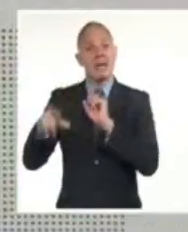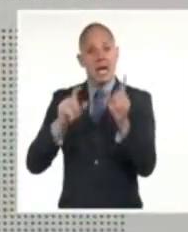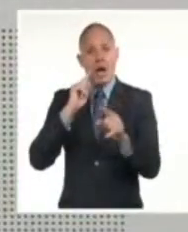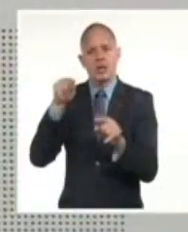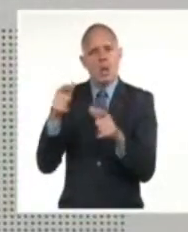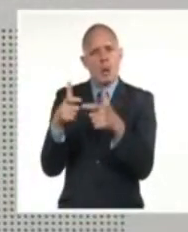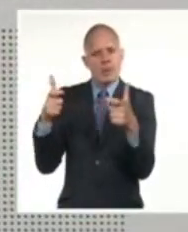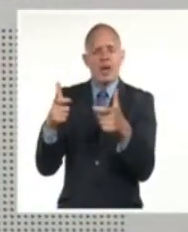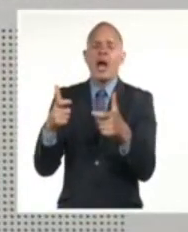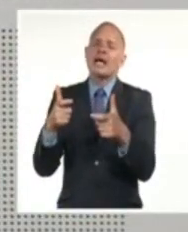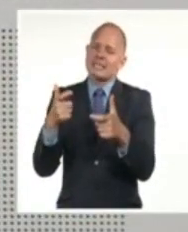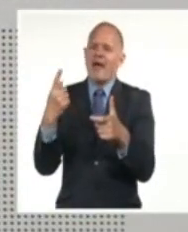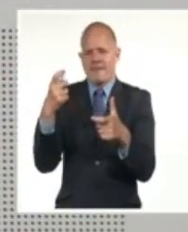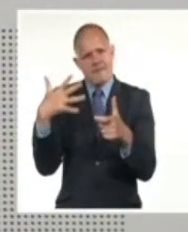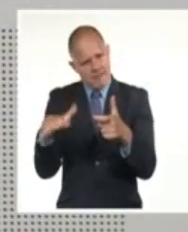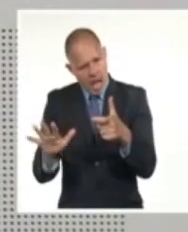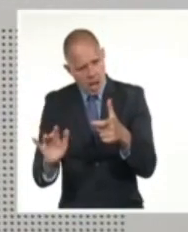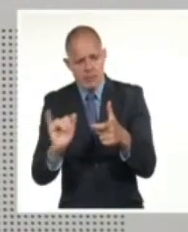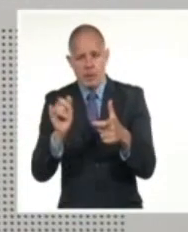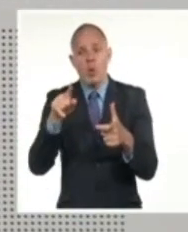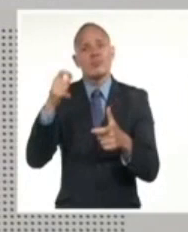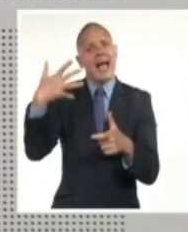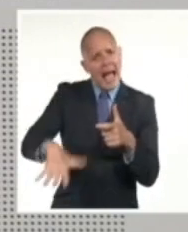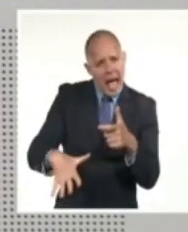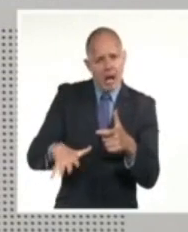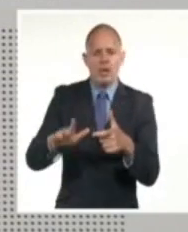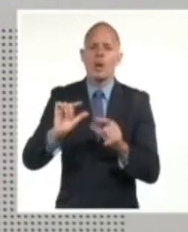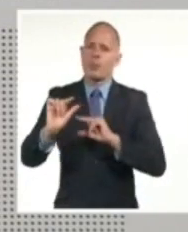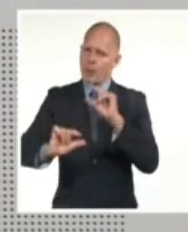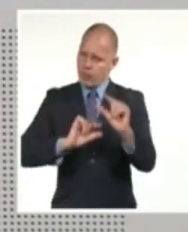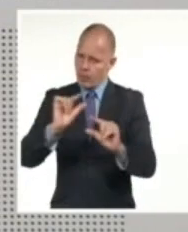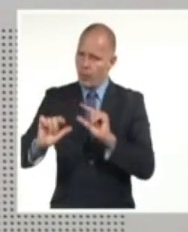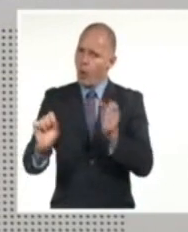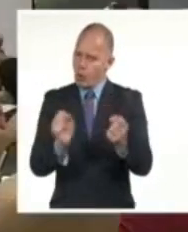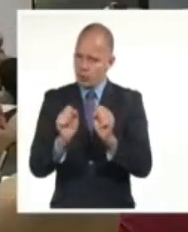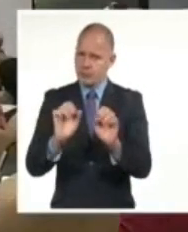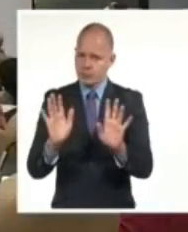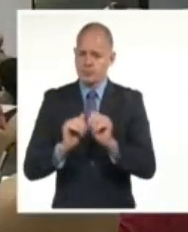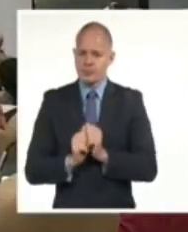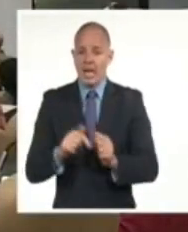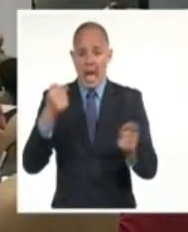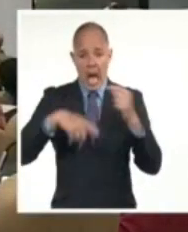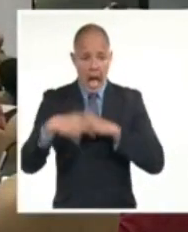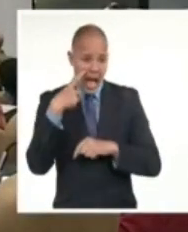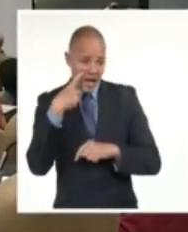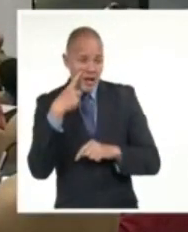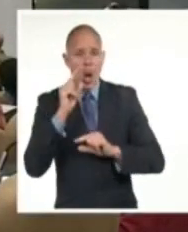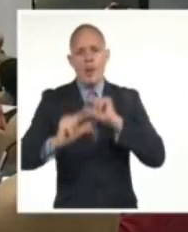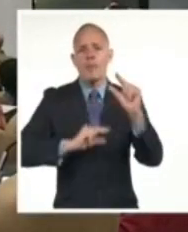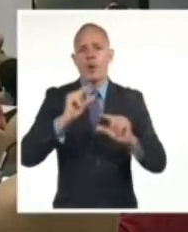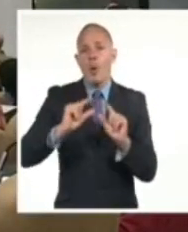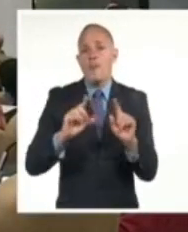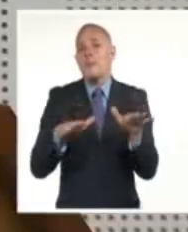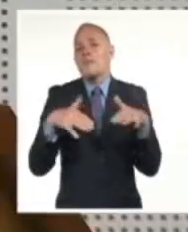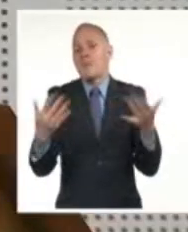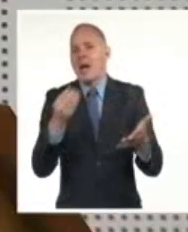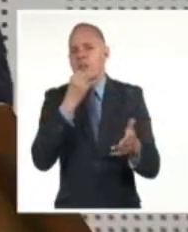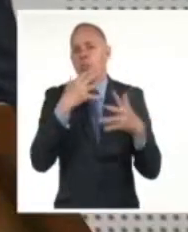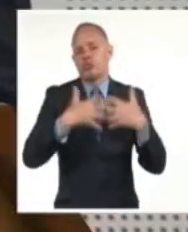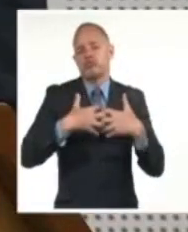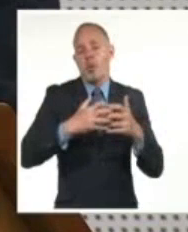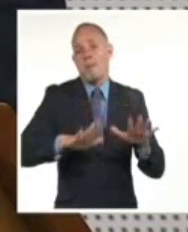aún insuficiente y con altos precios. La apuesta es por una diversificación de las ofertas y la producción nacional.